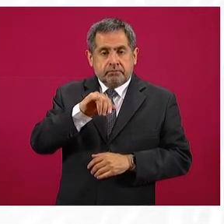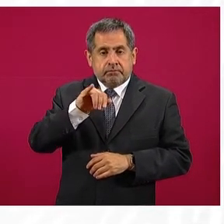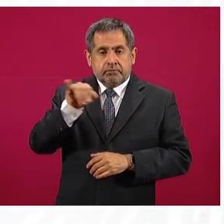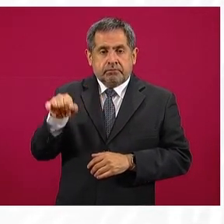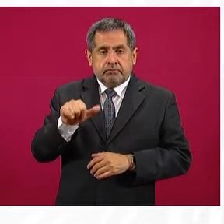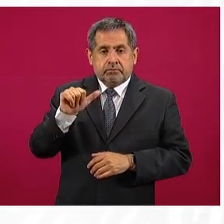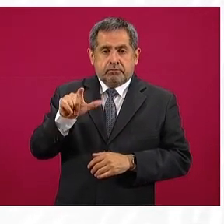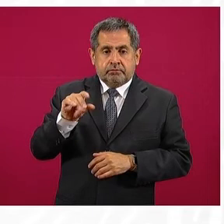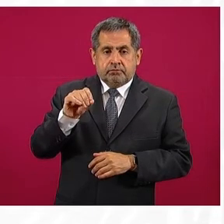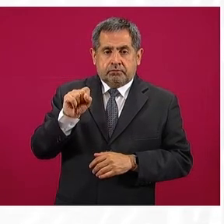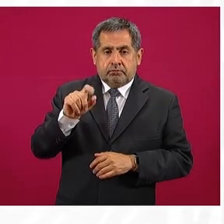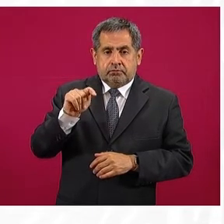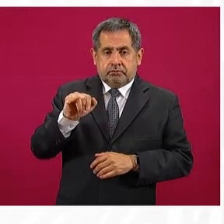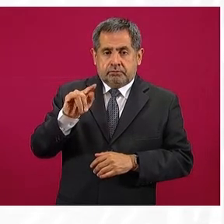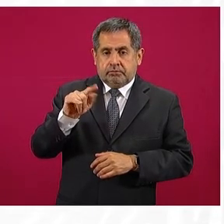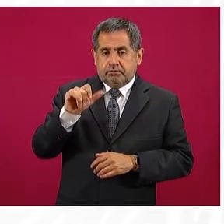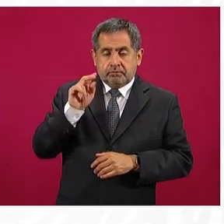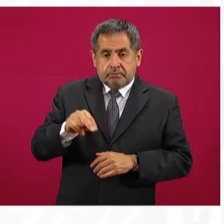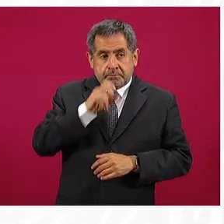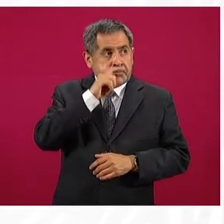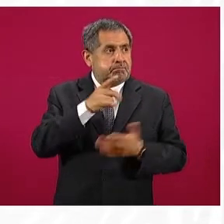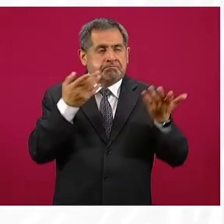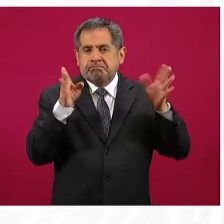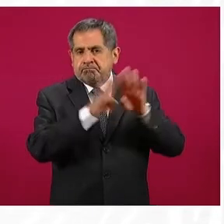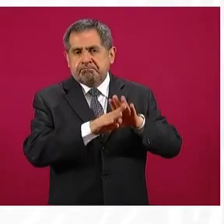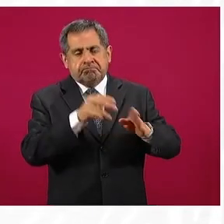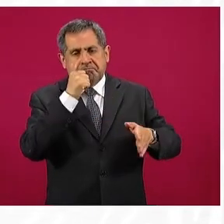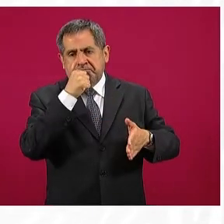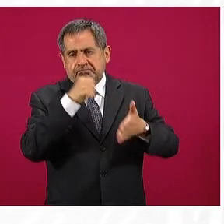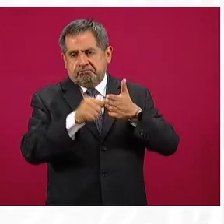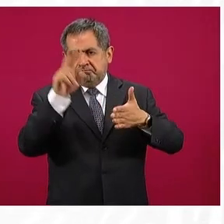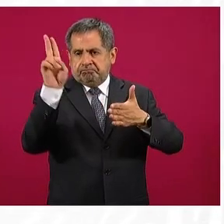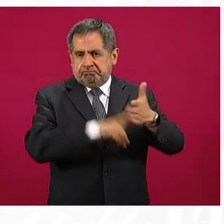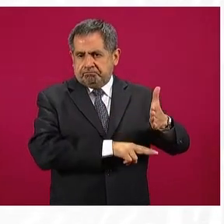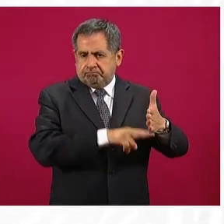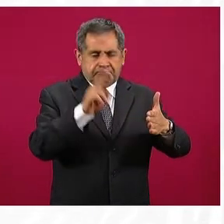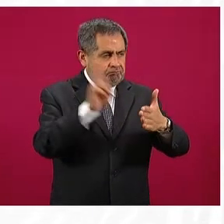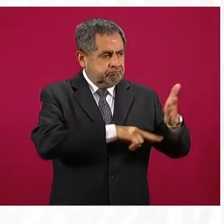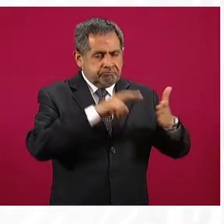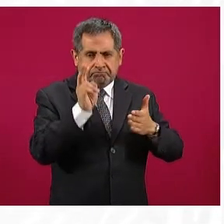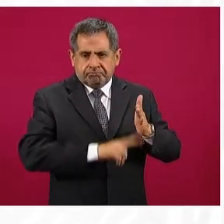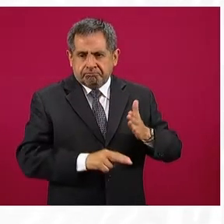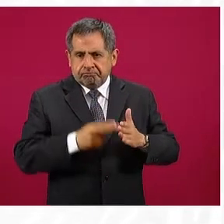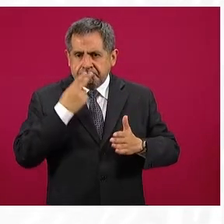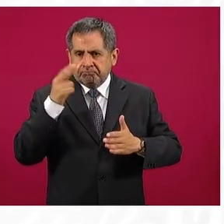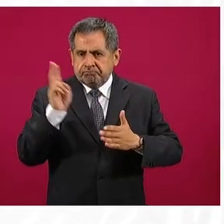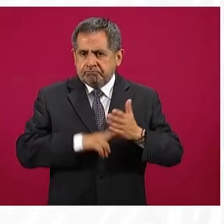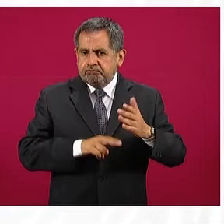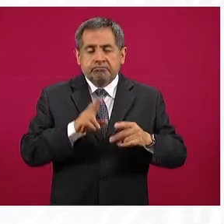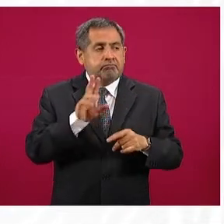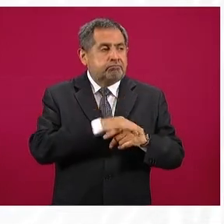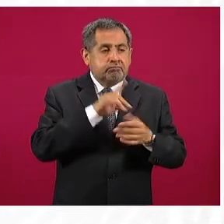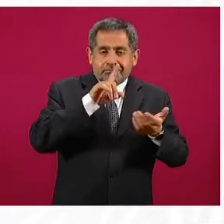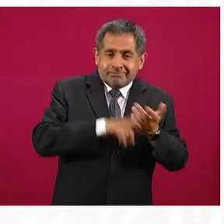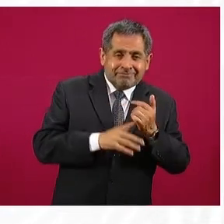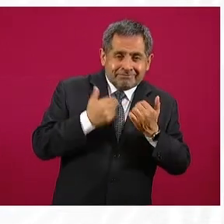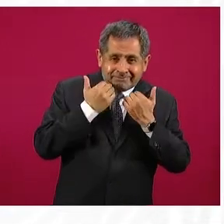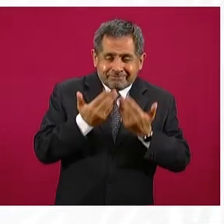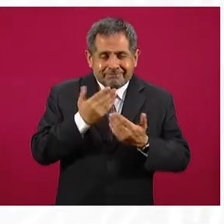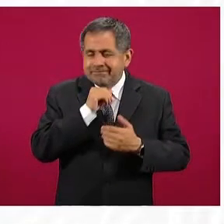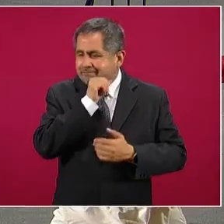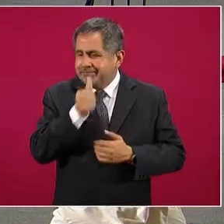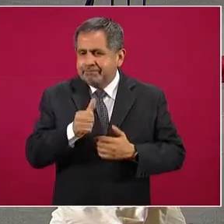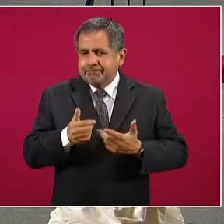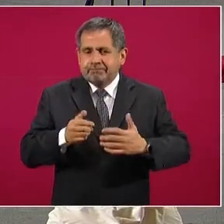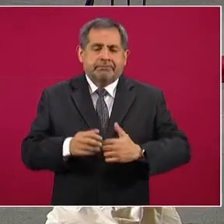amigos de Jalos, les cerramos todas las bombas porque no habían calibrado. En la app de